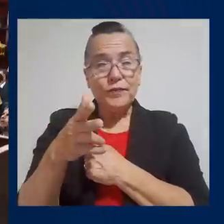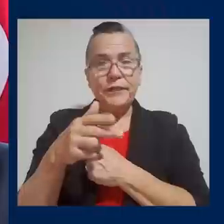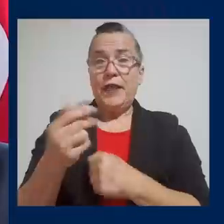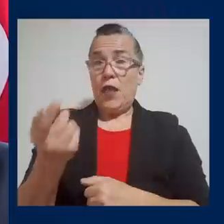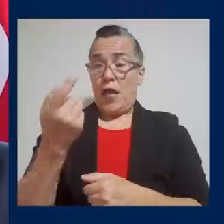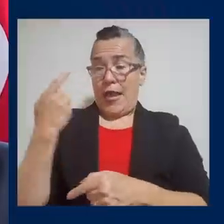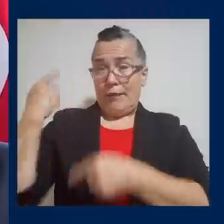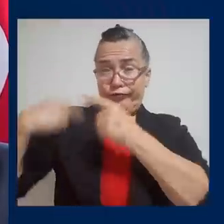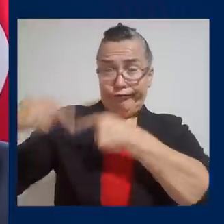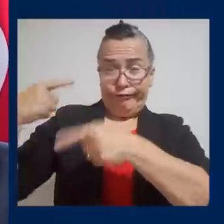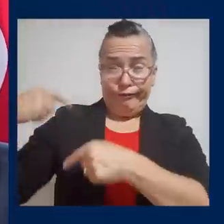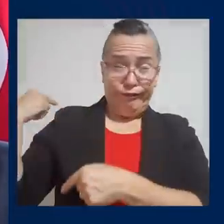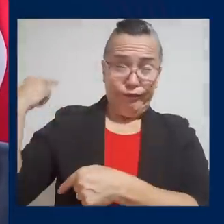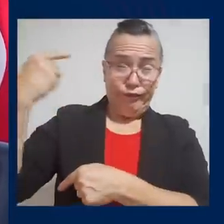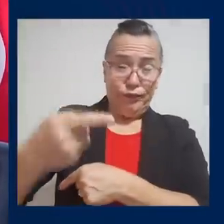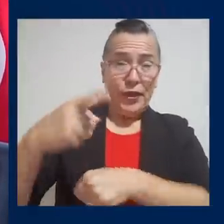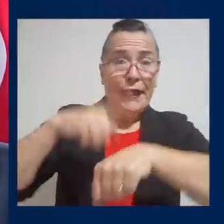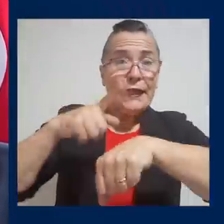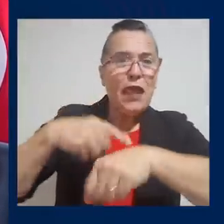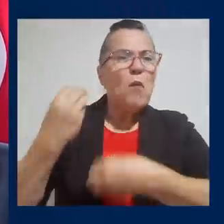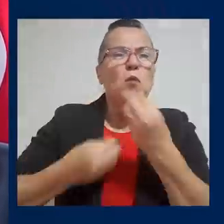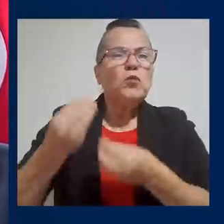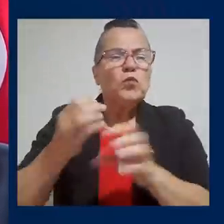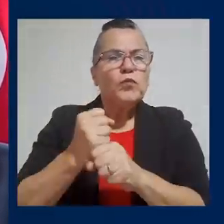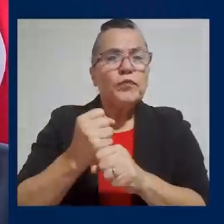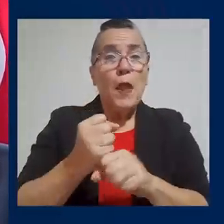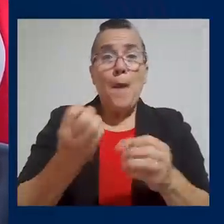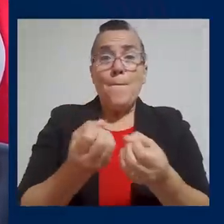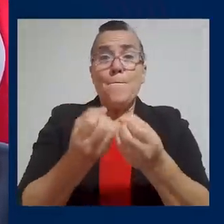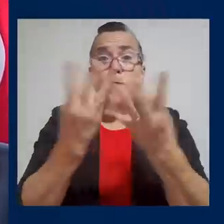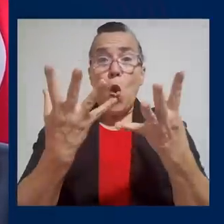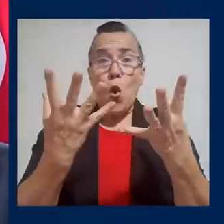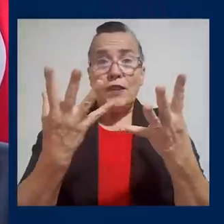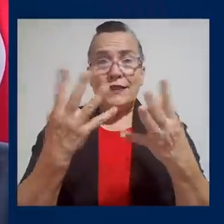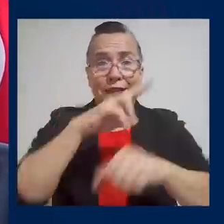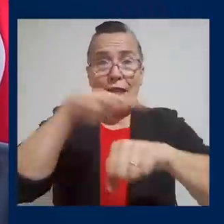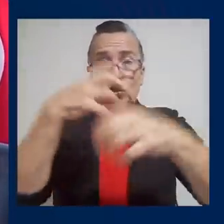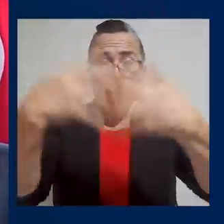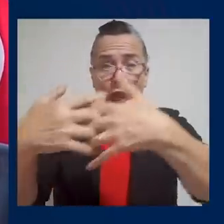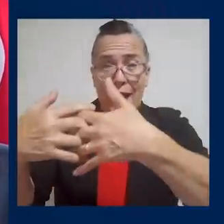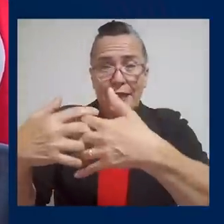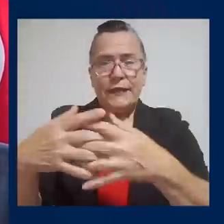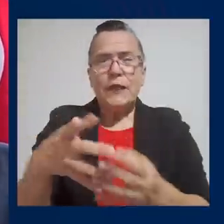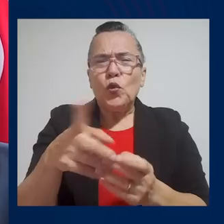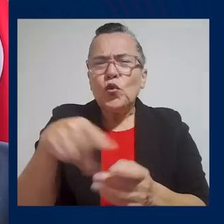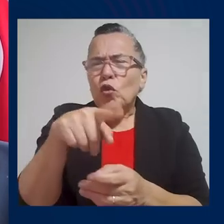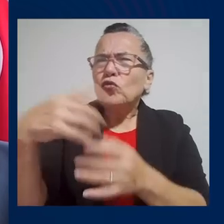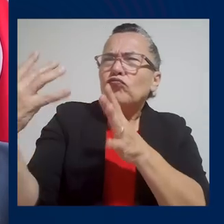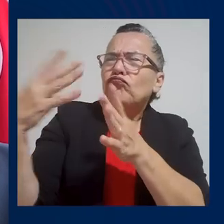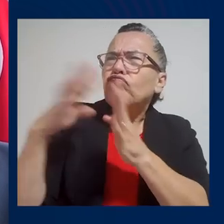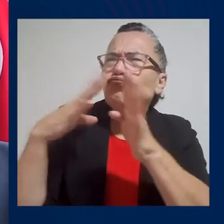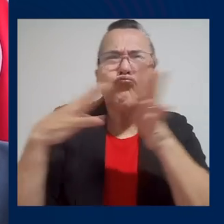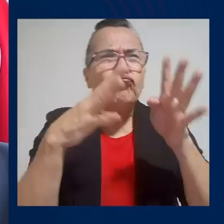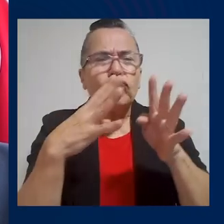Lo que hemos venido haciendo desde hace ya un tiempo es conversando con multinacionales para que nos indiquen cuál es ese talento que van a tener en